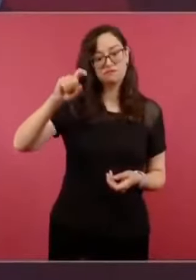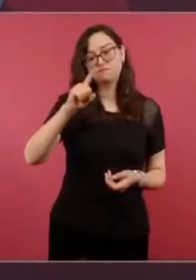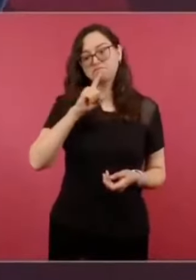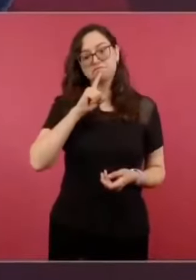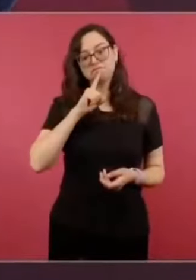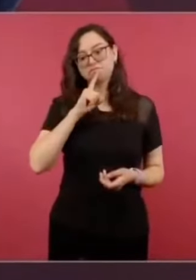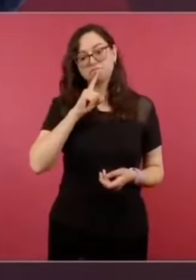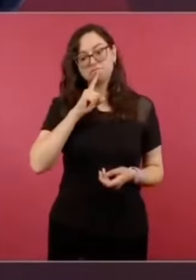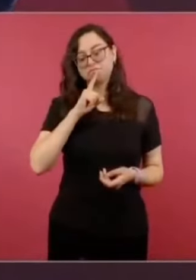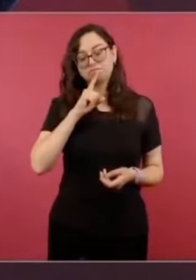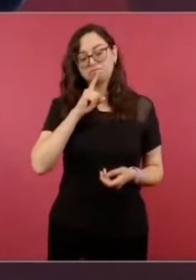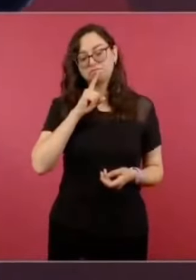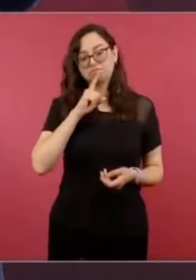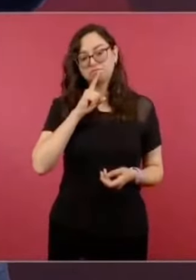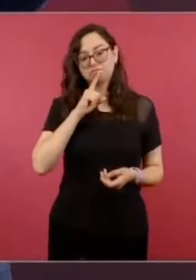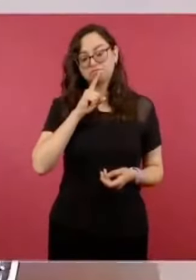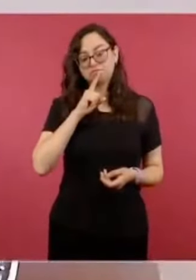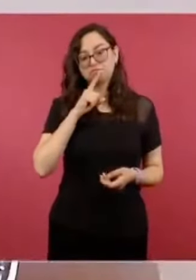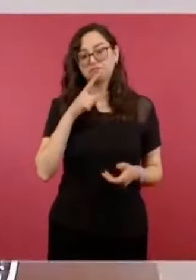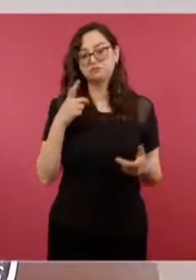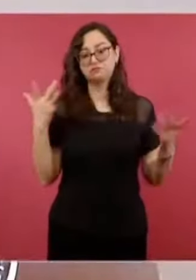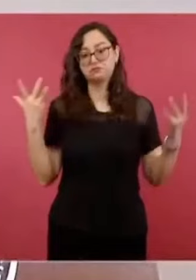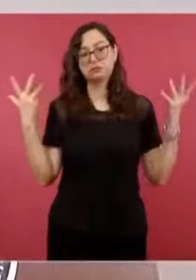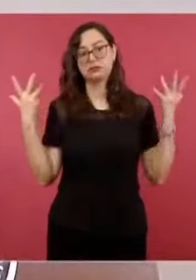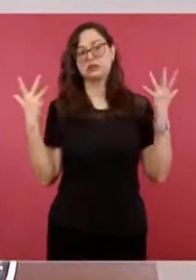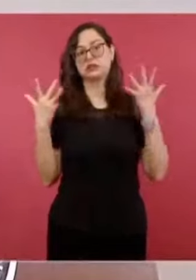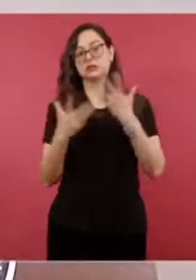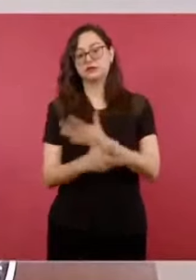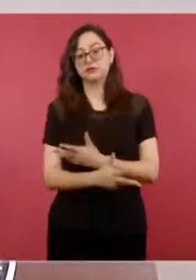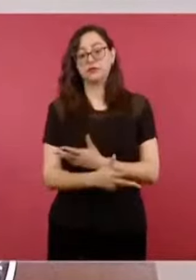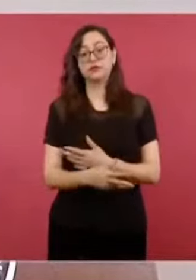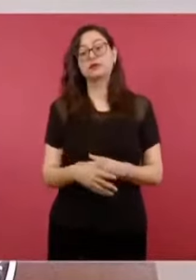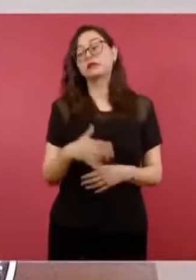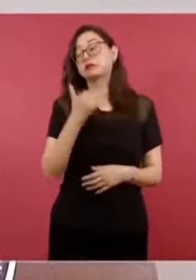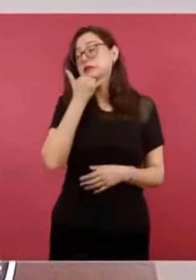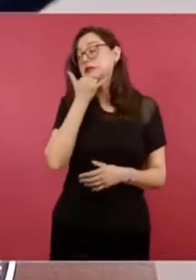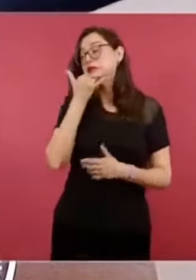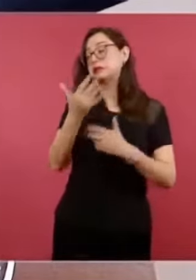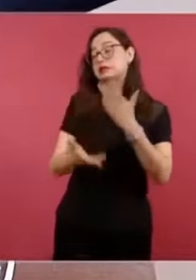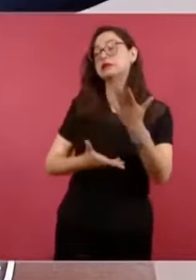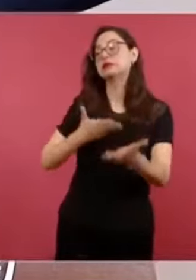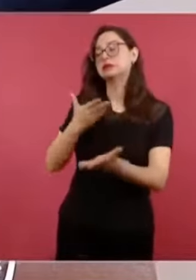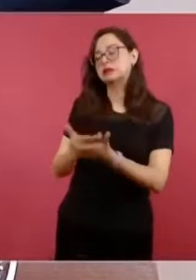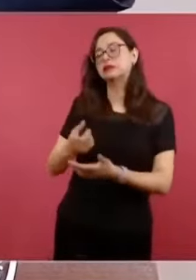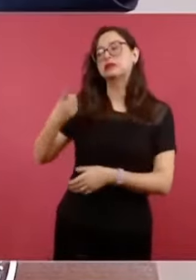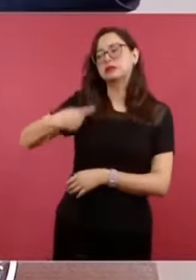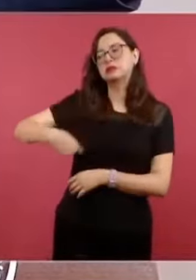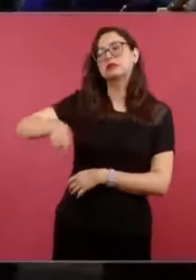Nieto, y ya se disculparon, ofrecieron disculpa.